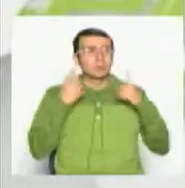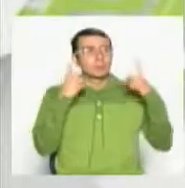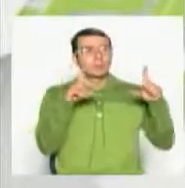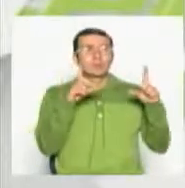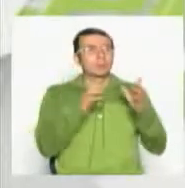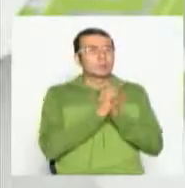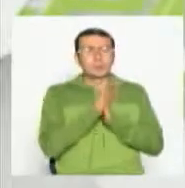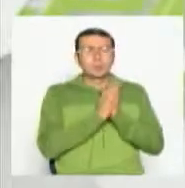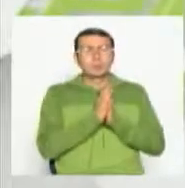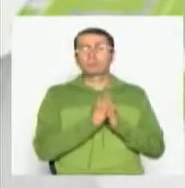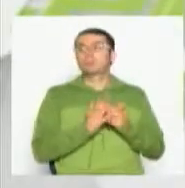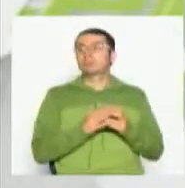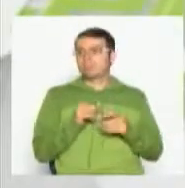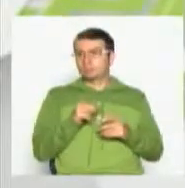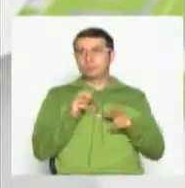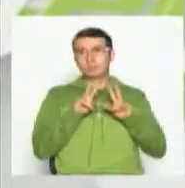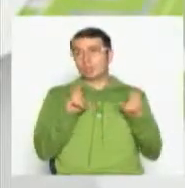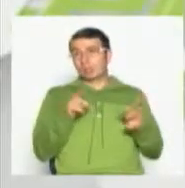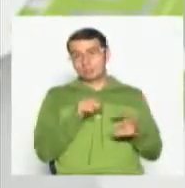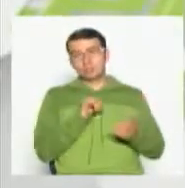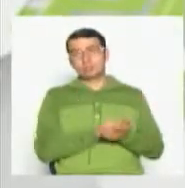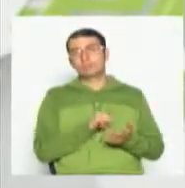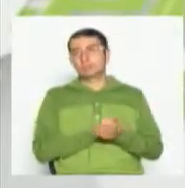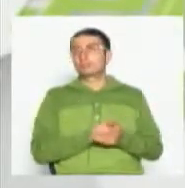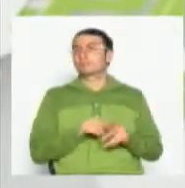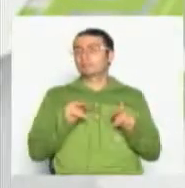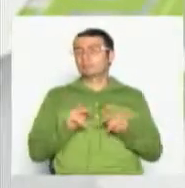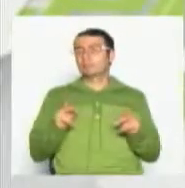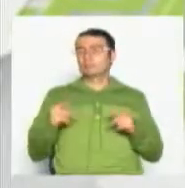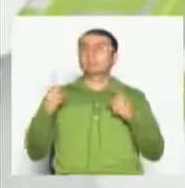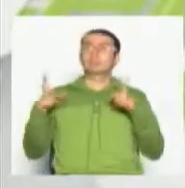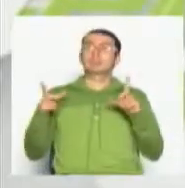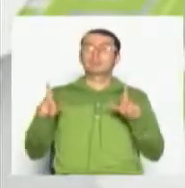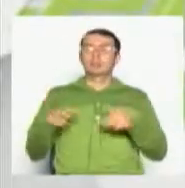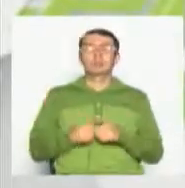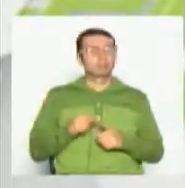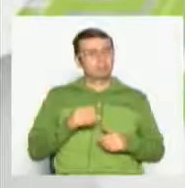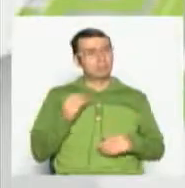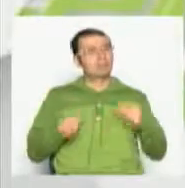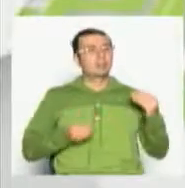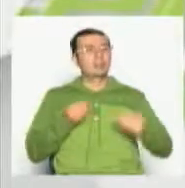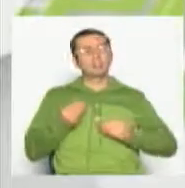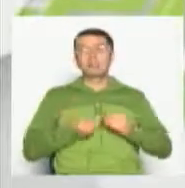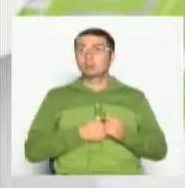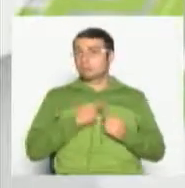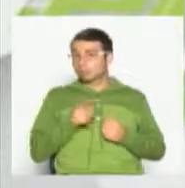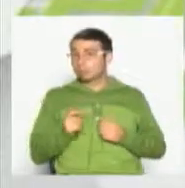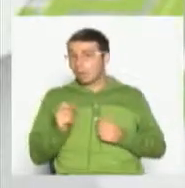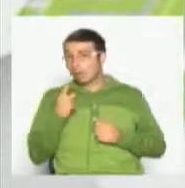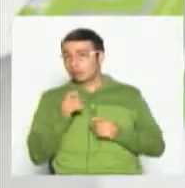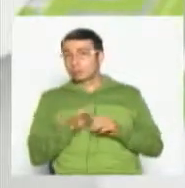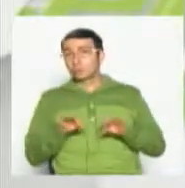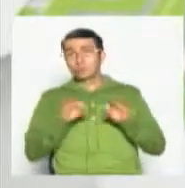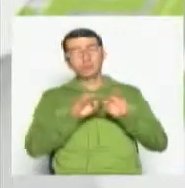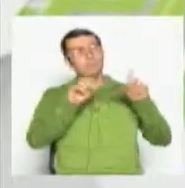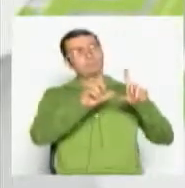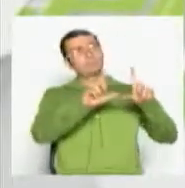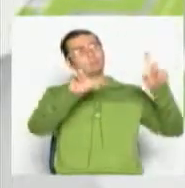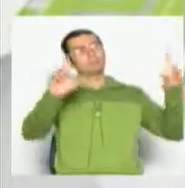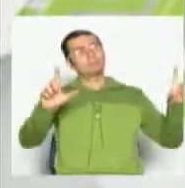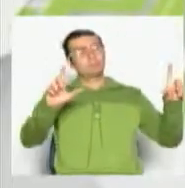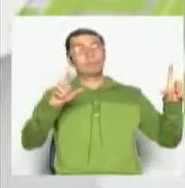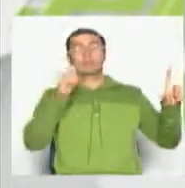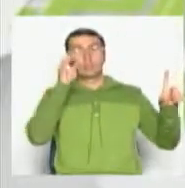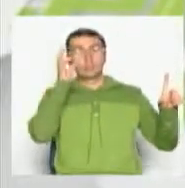temas también que hoy compartimos con usted, doctor, y con nuestros televidentes. ¿Cómo hacer que esta herramienta tan importante de imagen, pues no